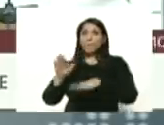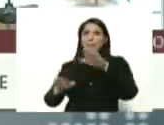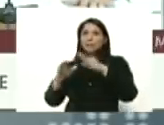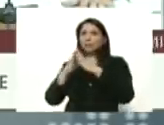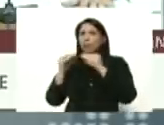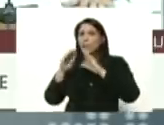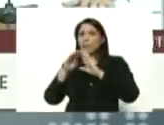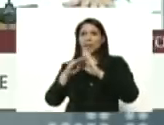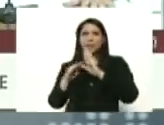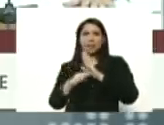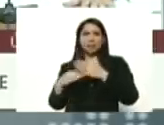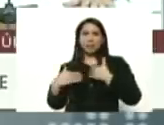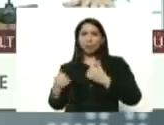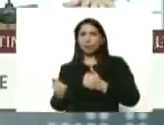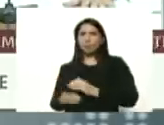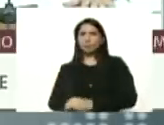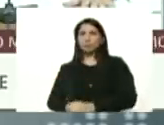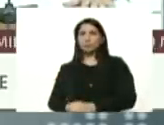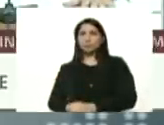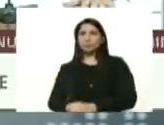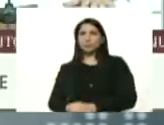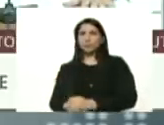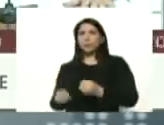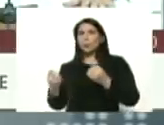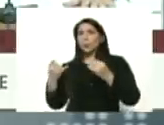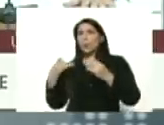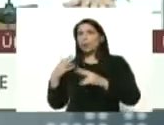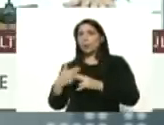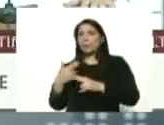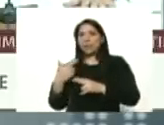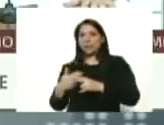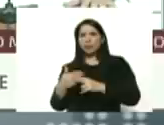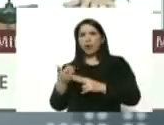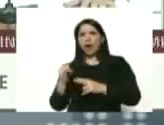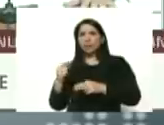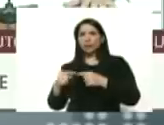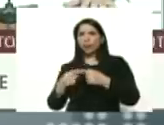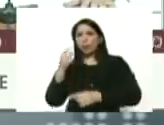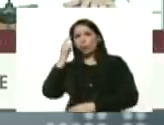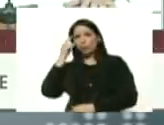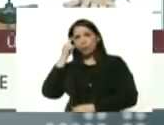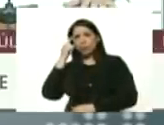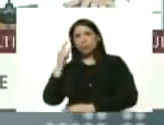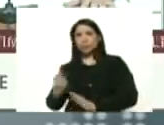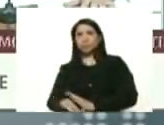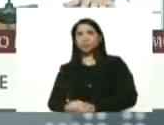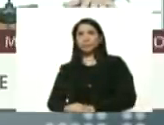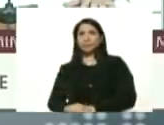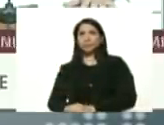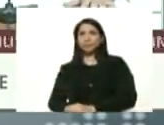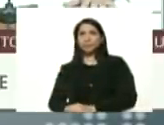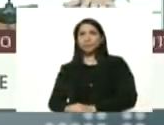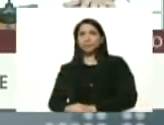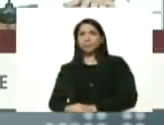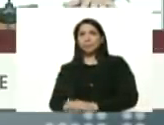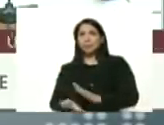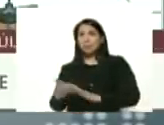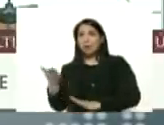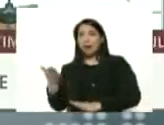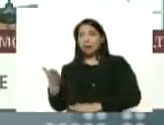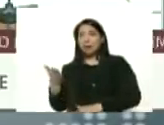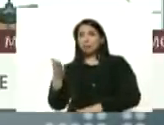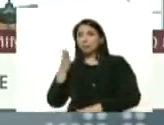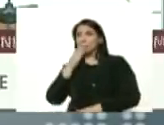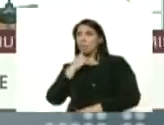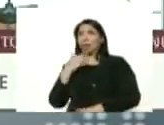todas las medidas de seguridad cuántos peligros se corren todos los días a toda hora y el que vaya descuidado